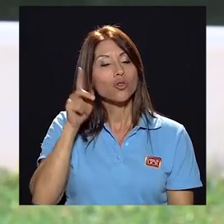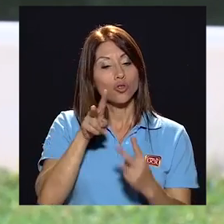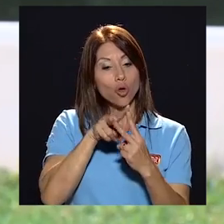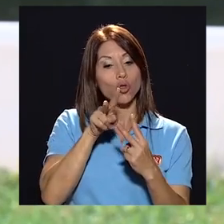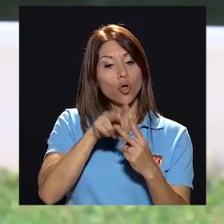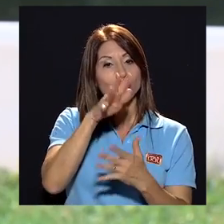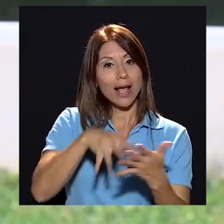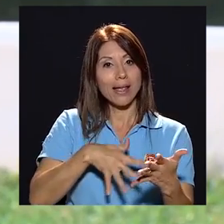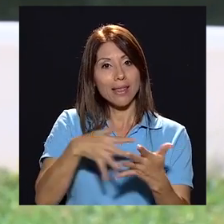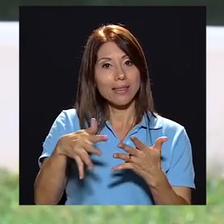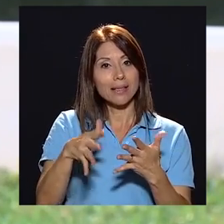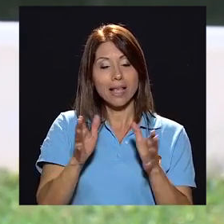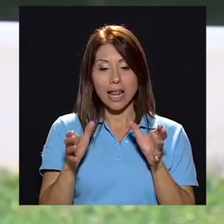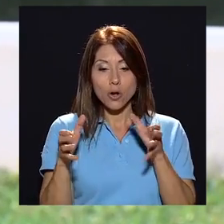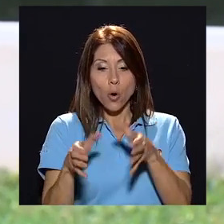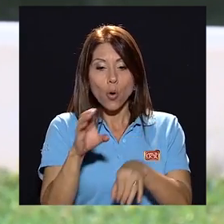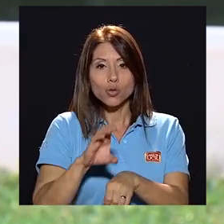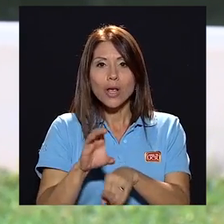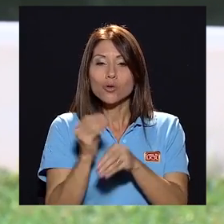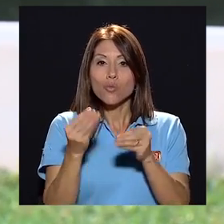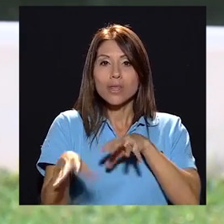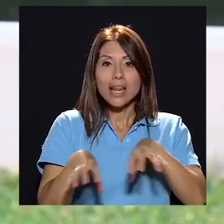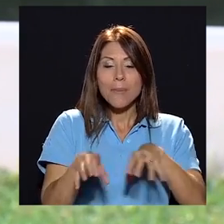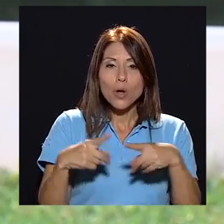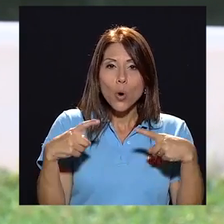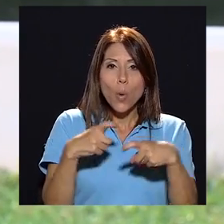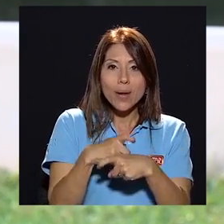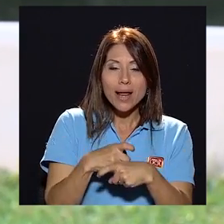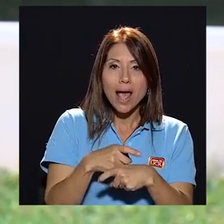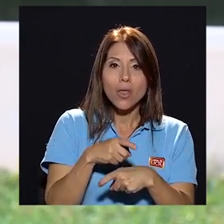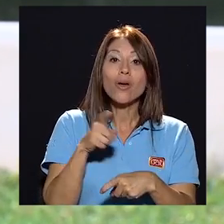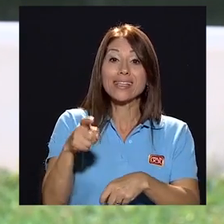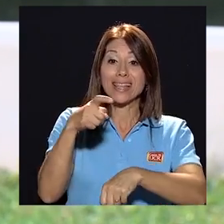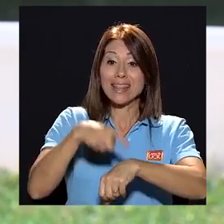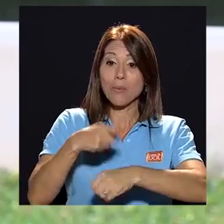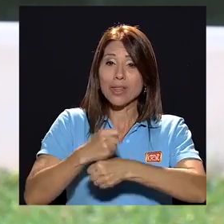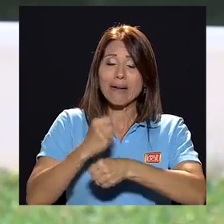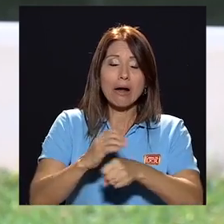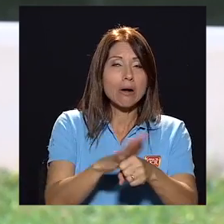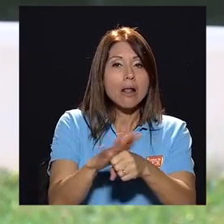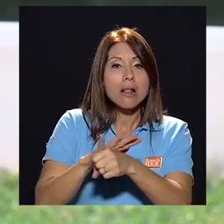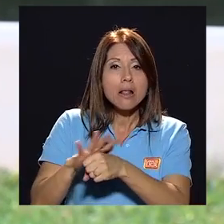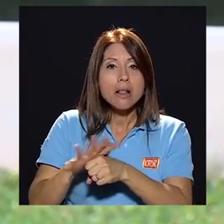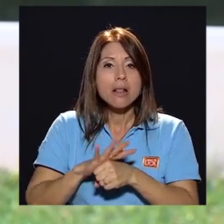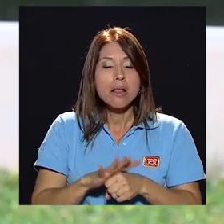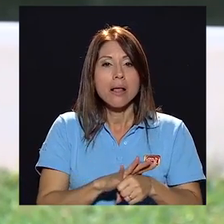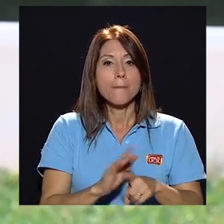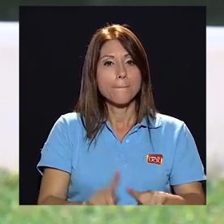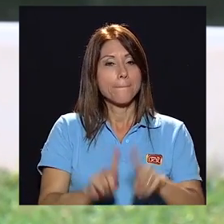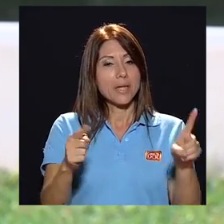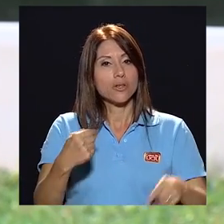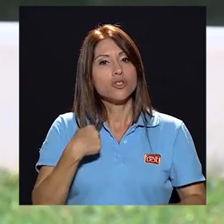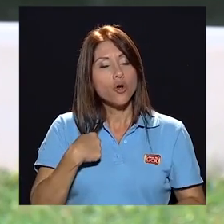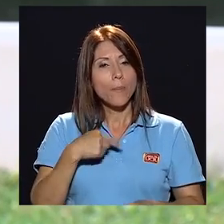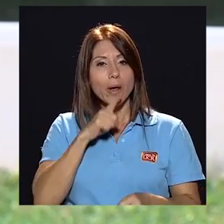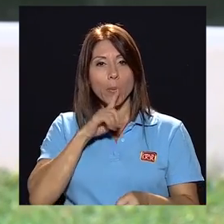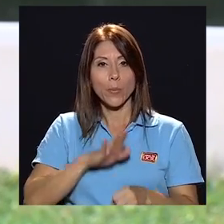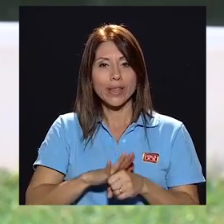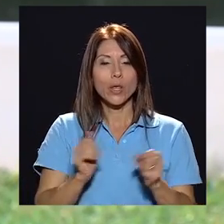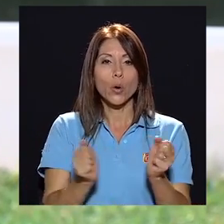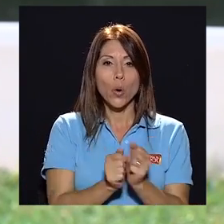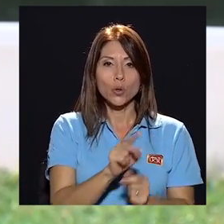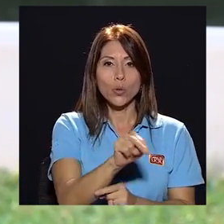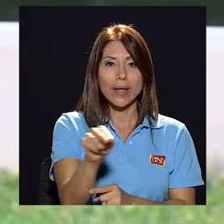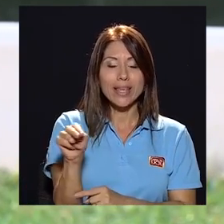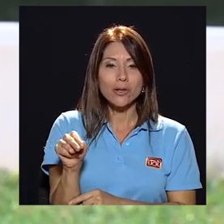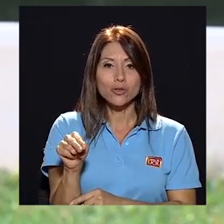agendas y el consejo es muy dinámico muy complicado y a uno lo va a absorber ese tiempo de trabajo pero yo me he